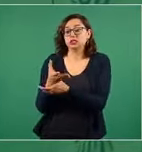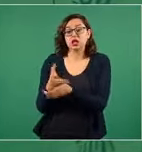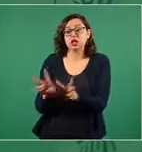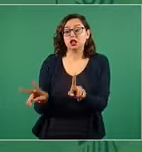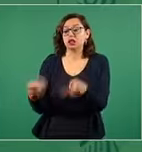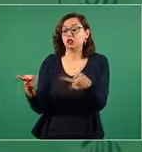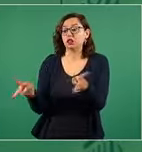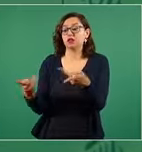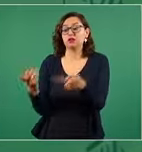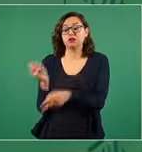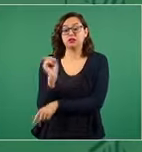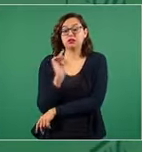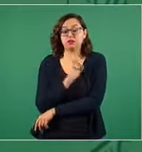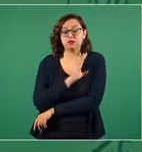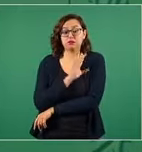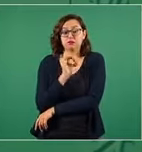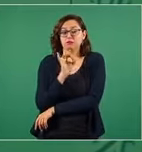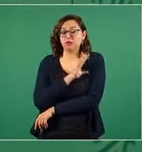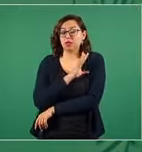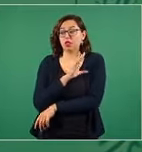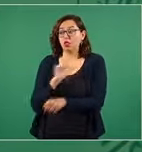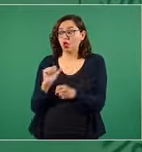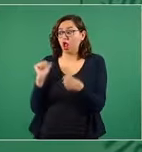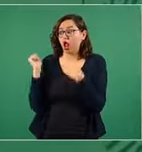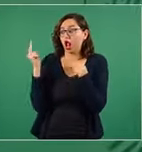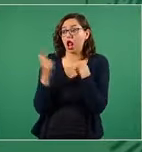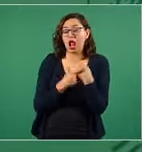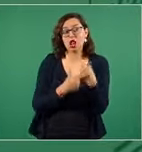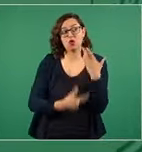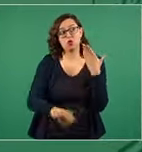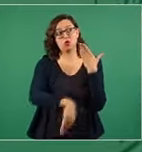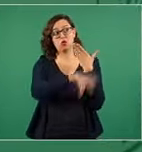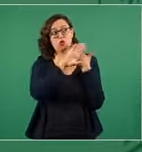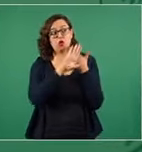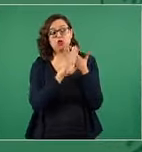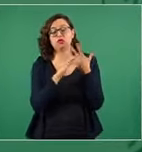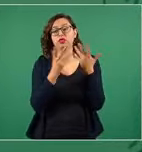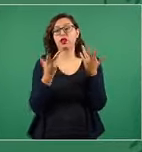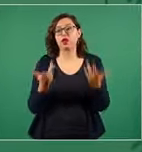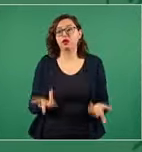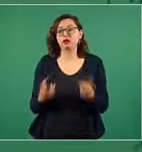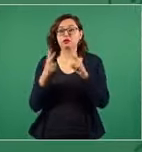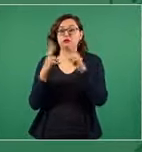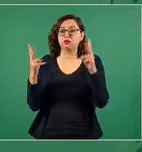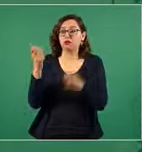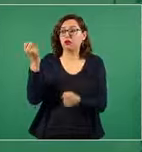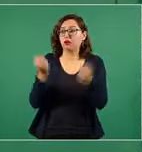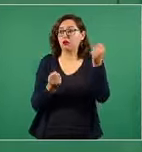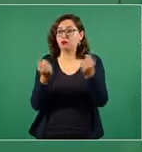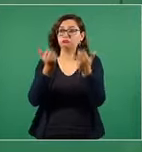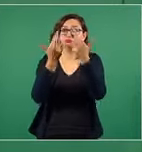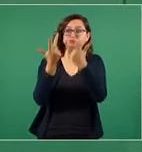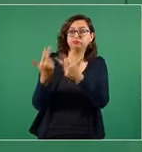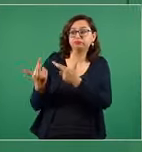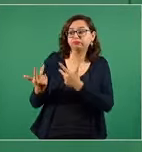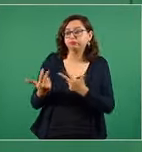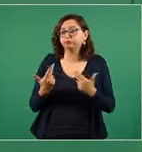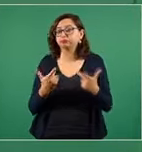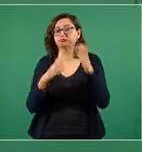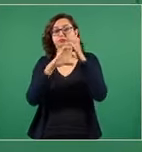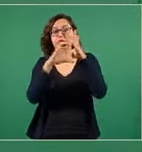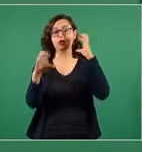los van a afectar les van a vandalizar sus pipas sus